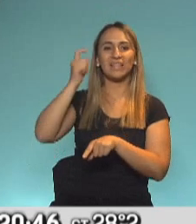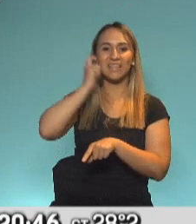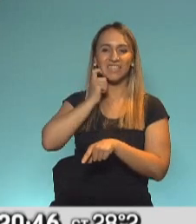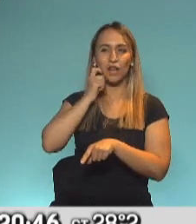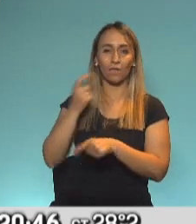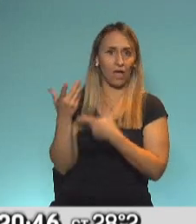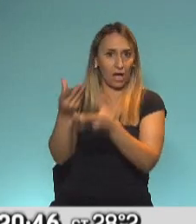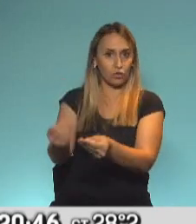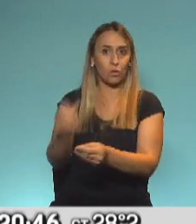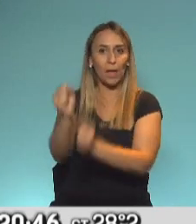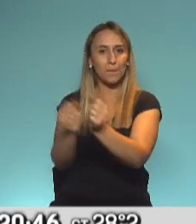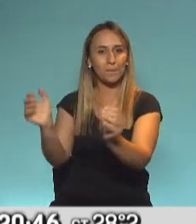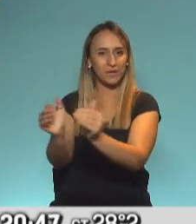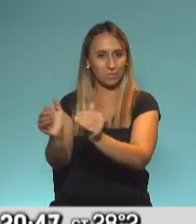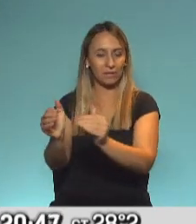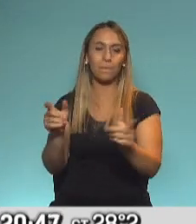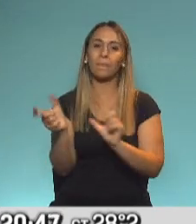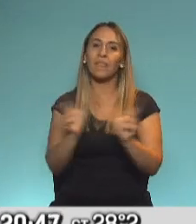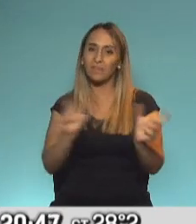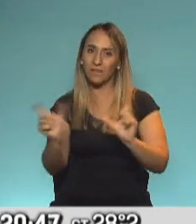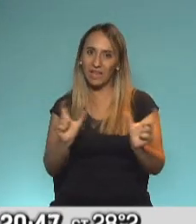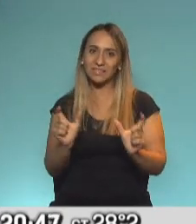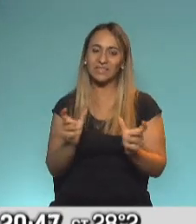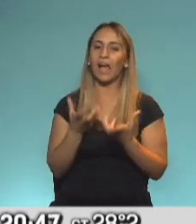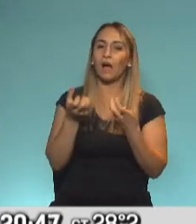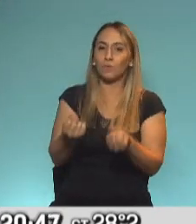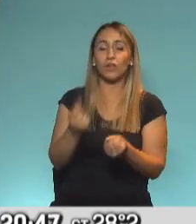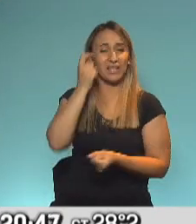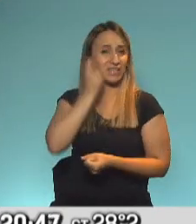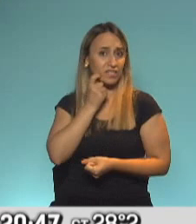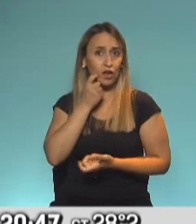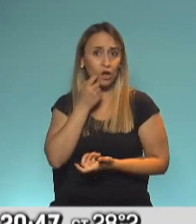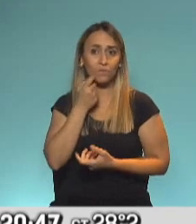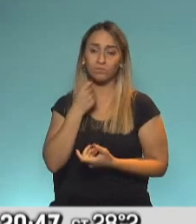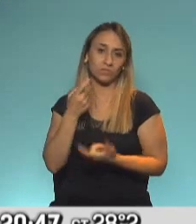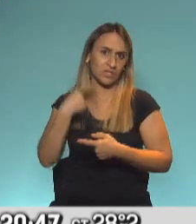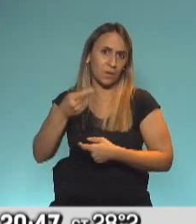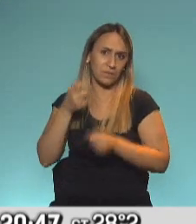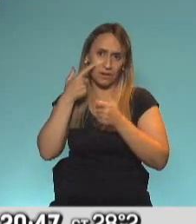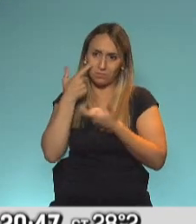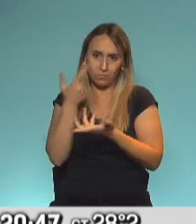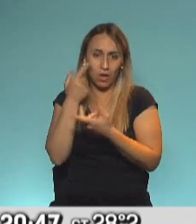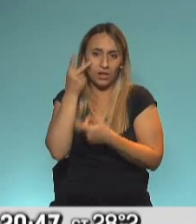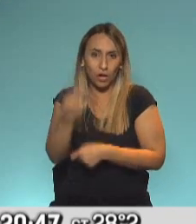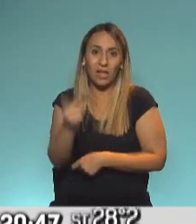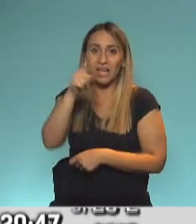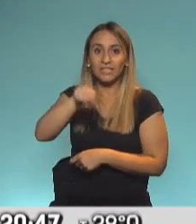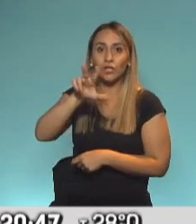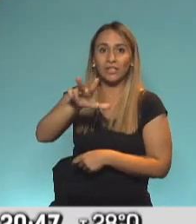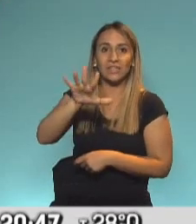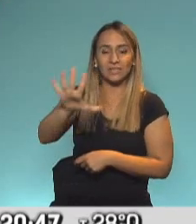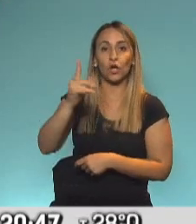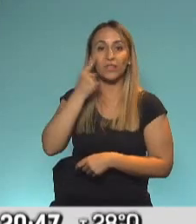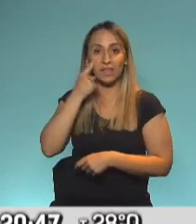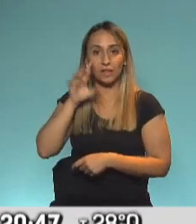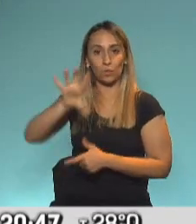diferenciación del apoyo en provincia y ciudad a pymes. Sí, y de hecho, Axel Kicillof resalta a todos los intendentes, a los 135 intendentes de